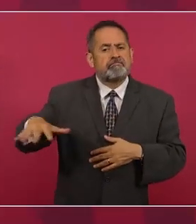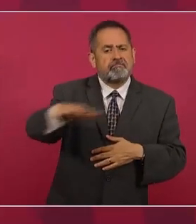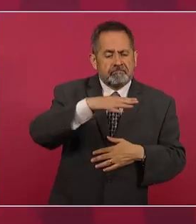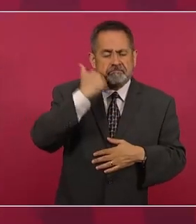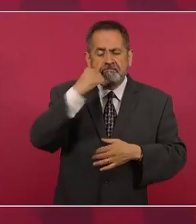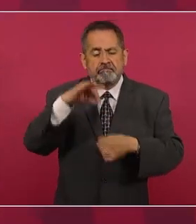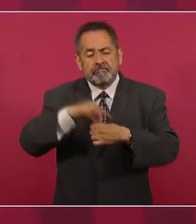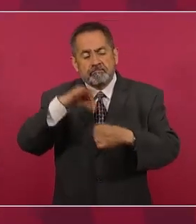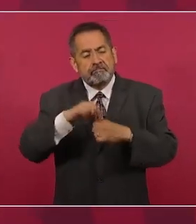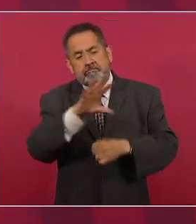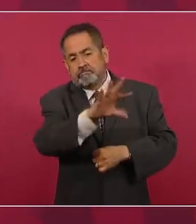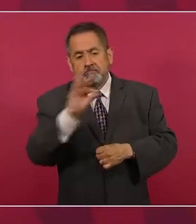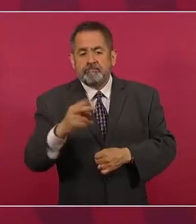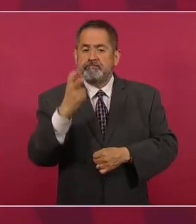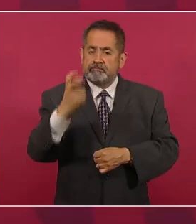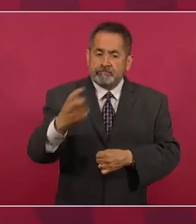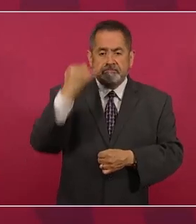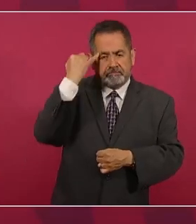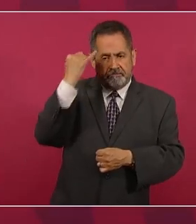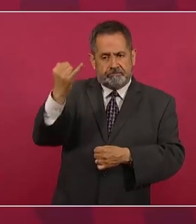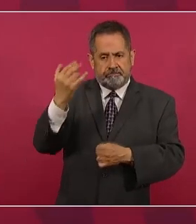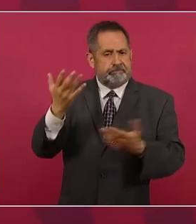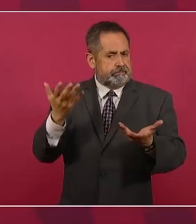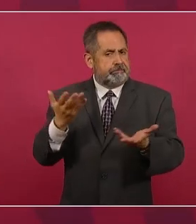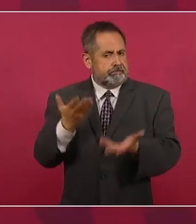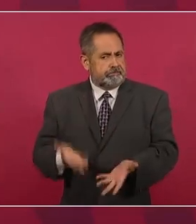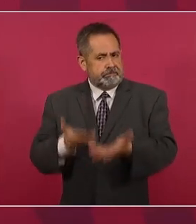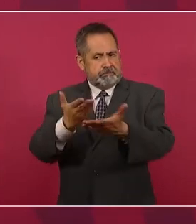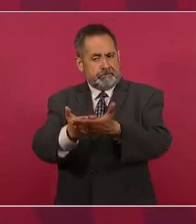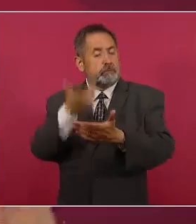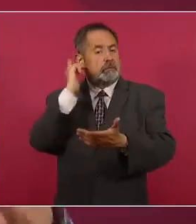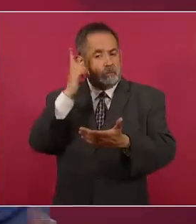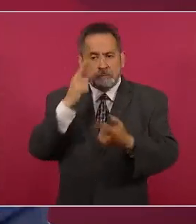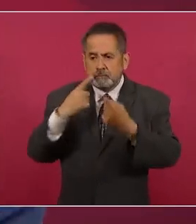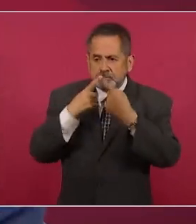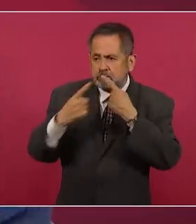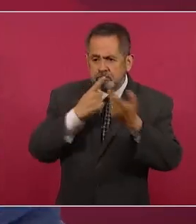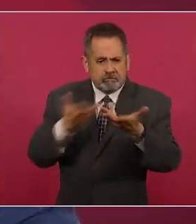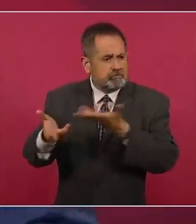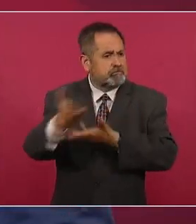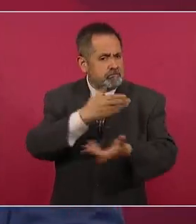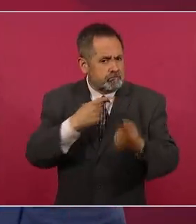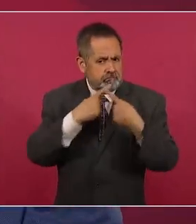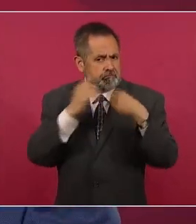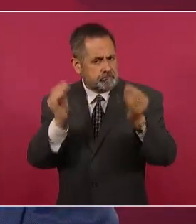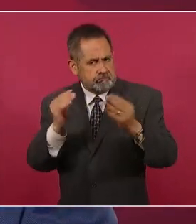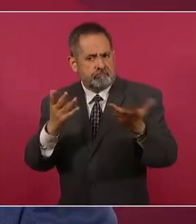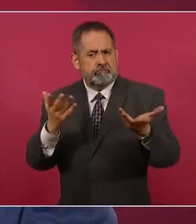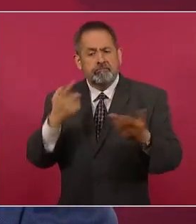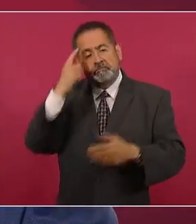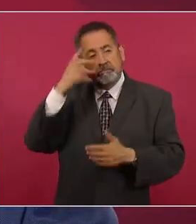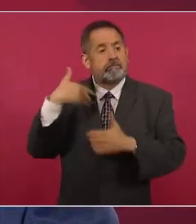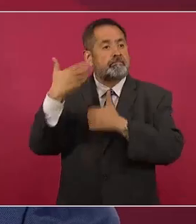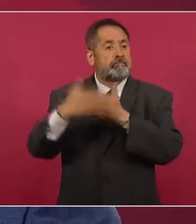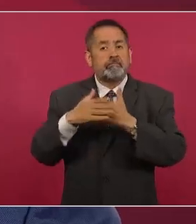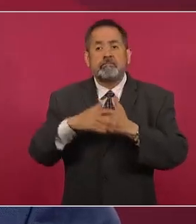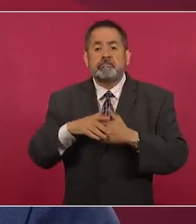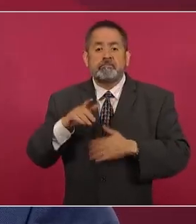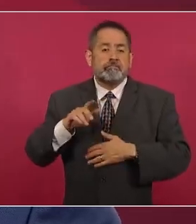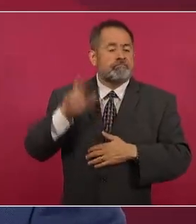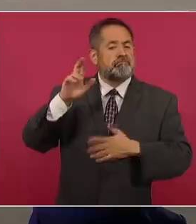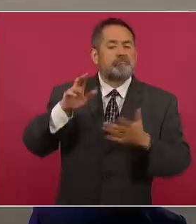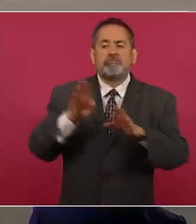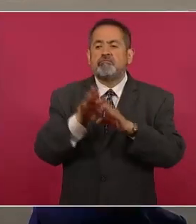estamos planteando, que esperamos se abra la discusión y que de esa manera la democracia en México termine de